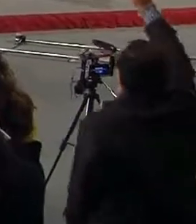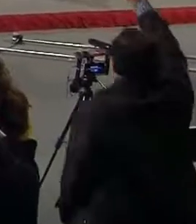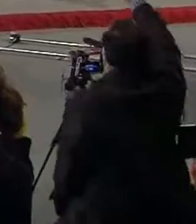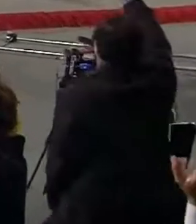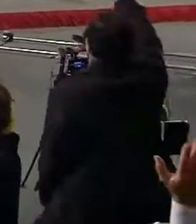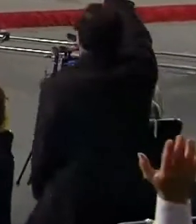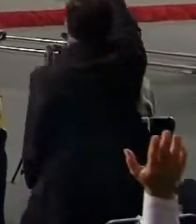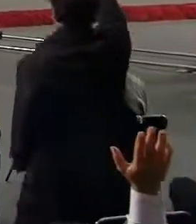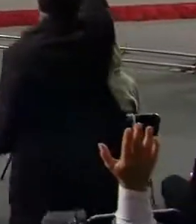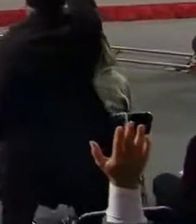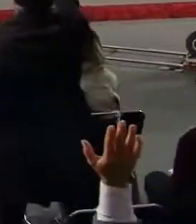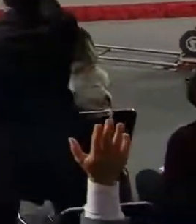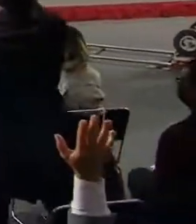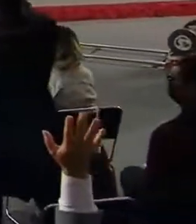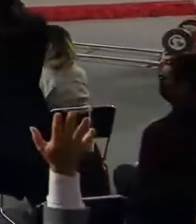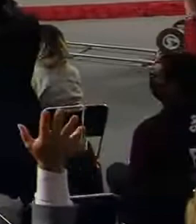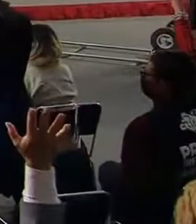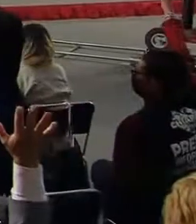Ahí está.